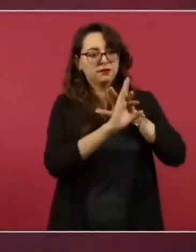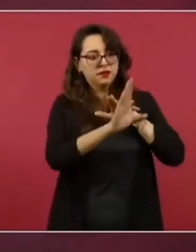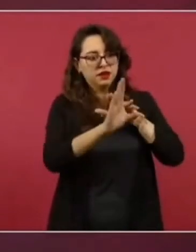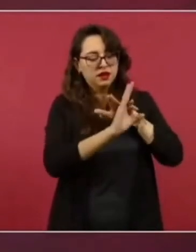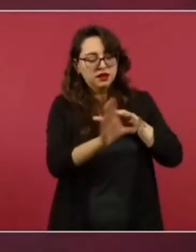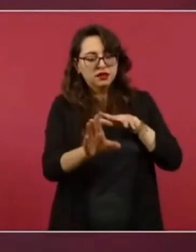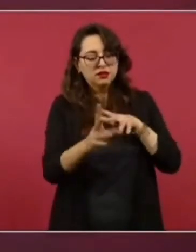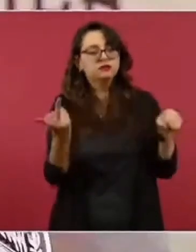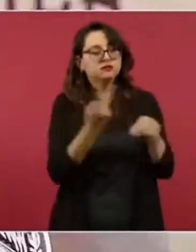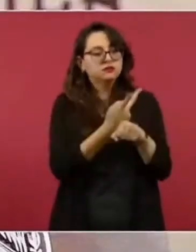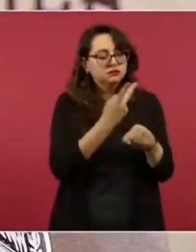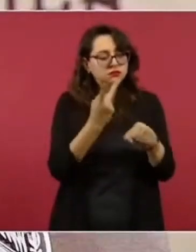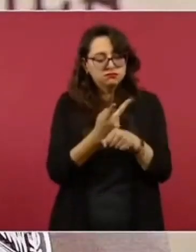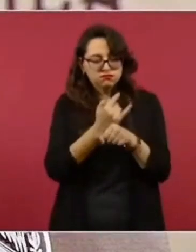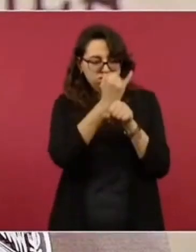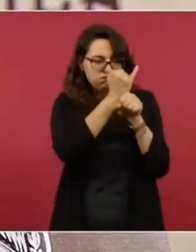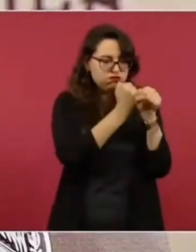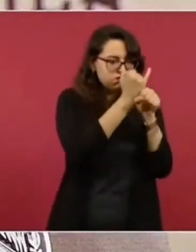algunos